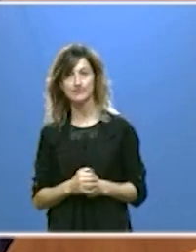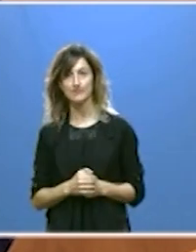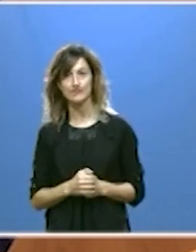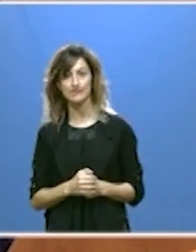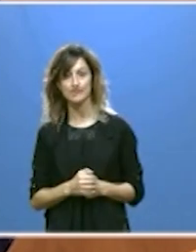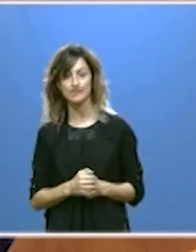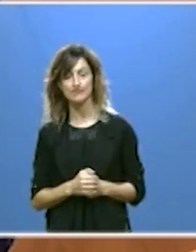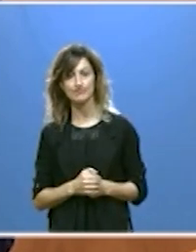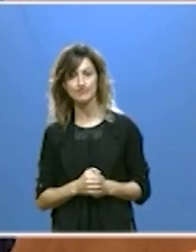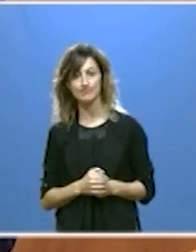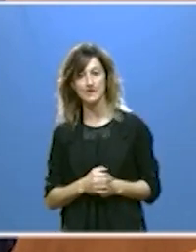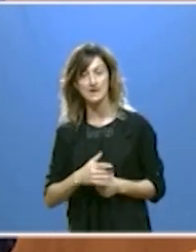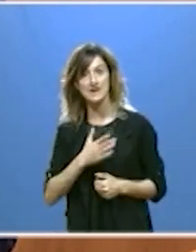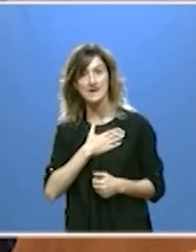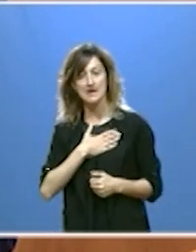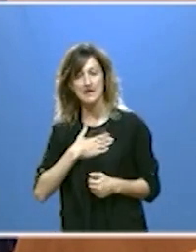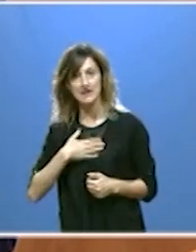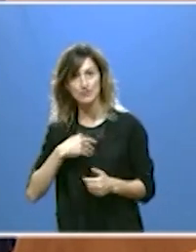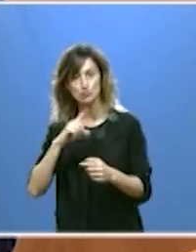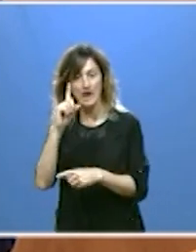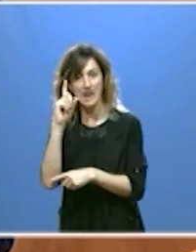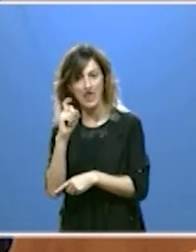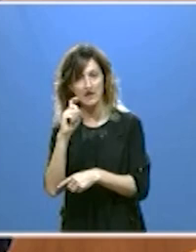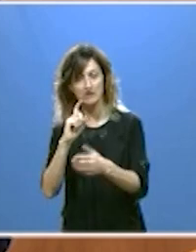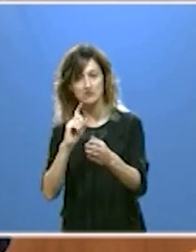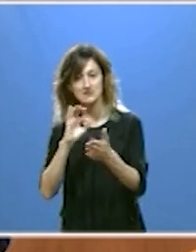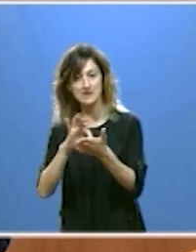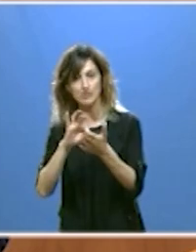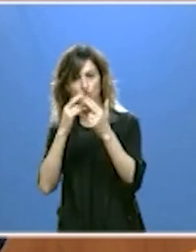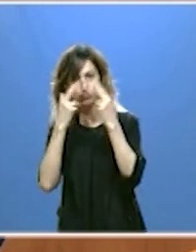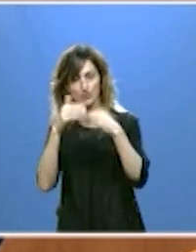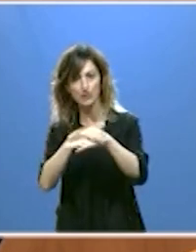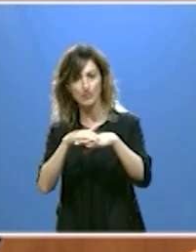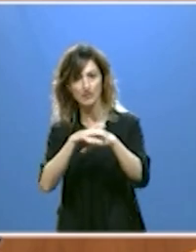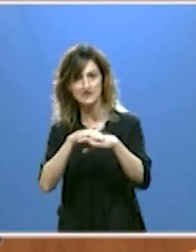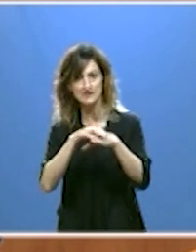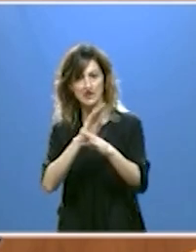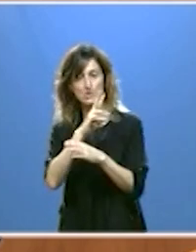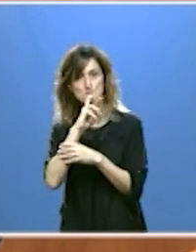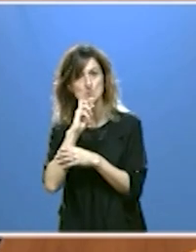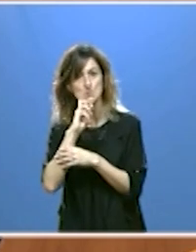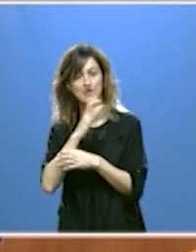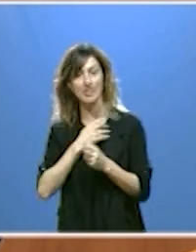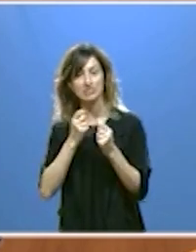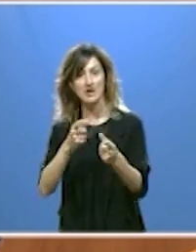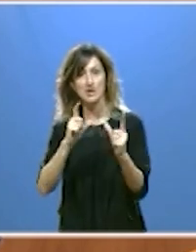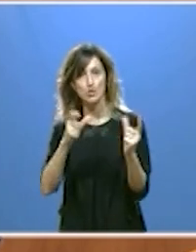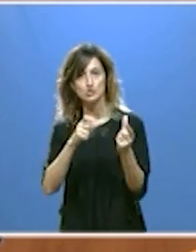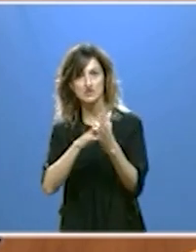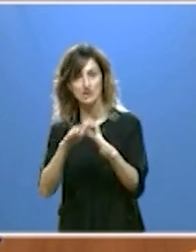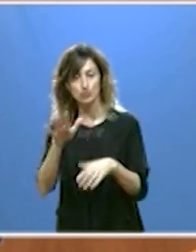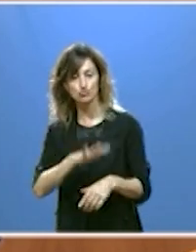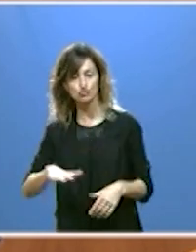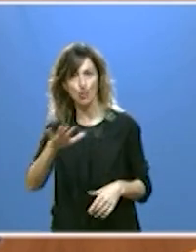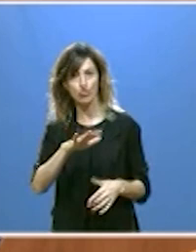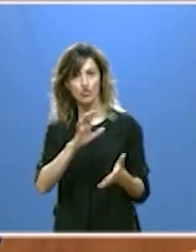vamos a blindar por ley los servicios públicos esenciales que presta la Junta de Castilla y León en todo